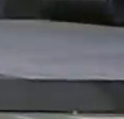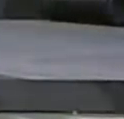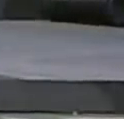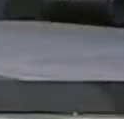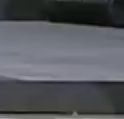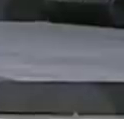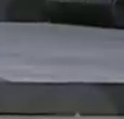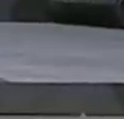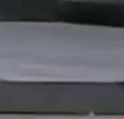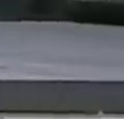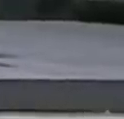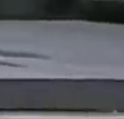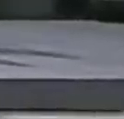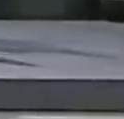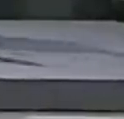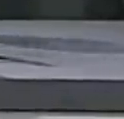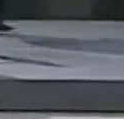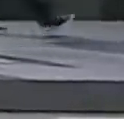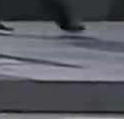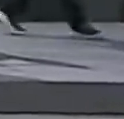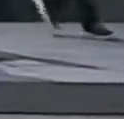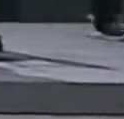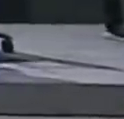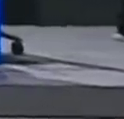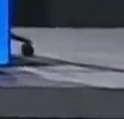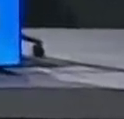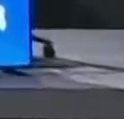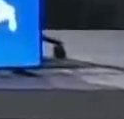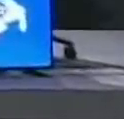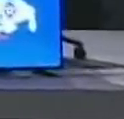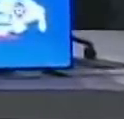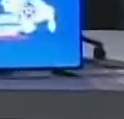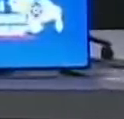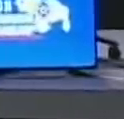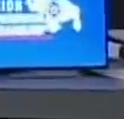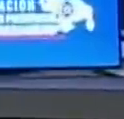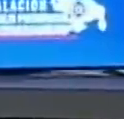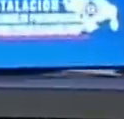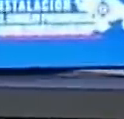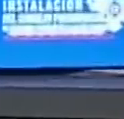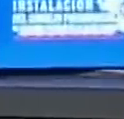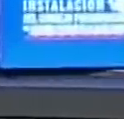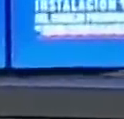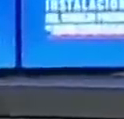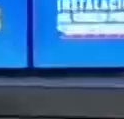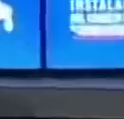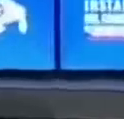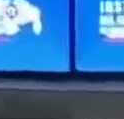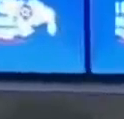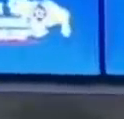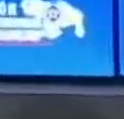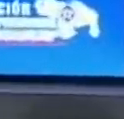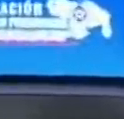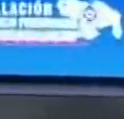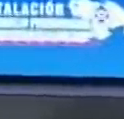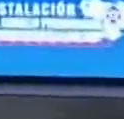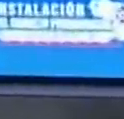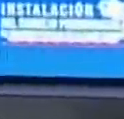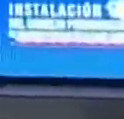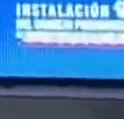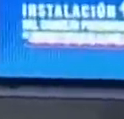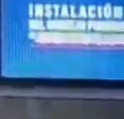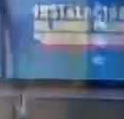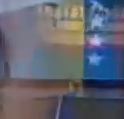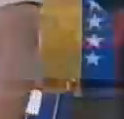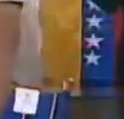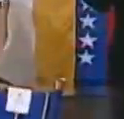construir la irreversibilidad de la revolución bolivariana a través del ejercicio del poder político para romper con los modelos de gobiernos